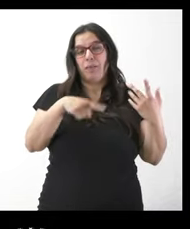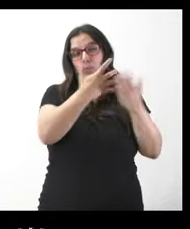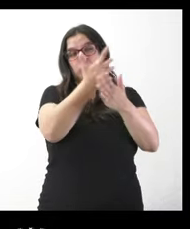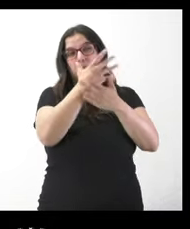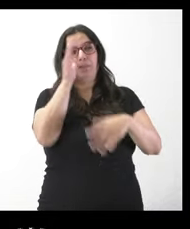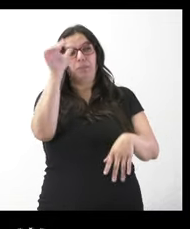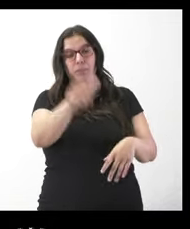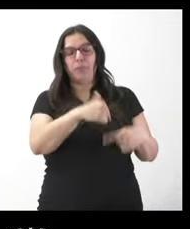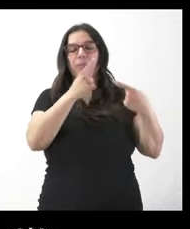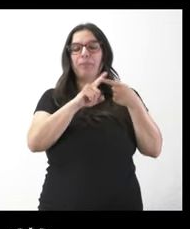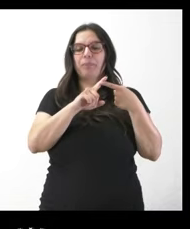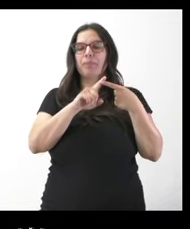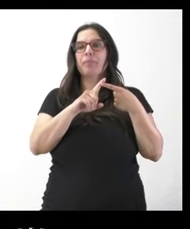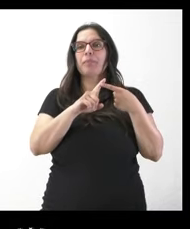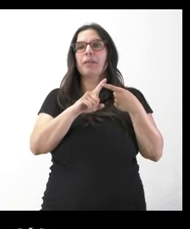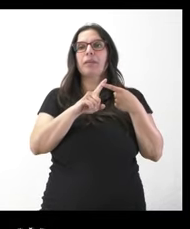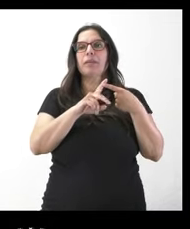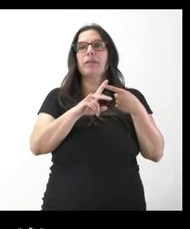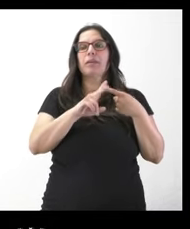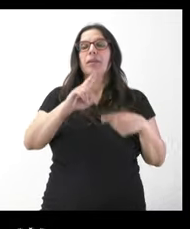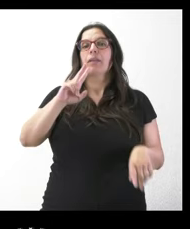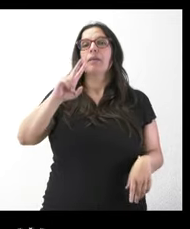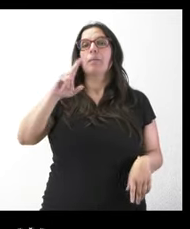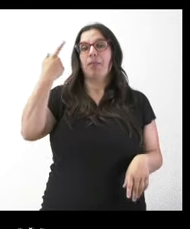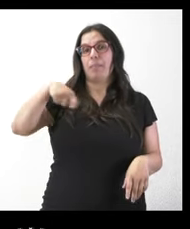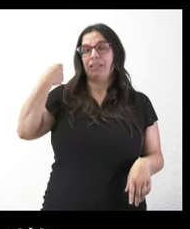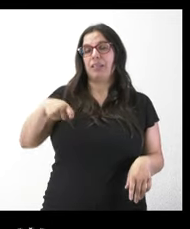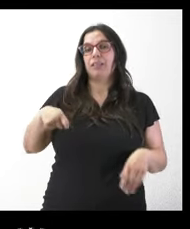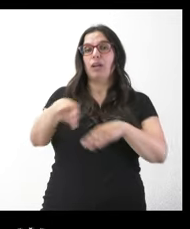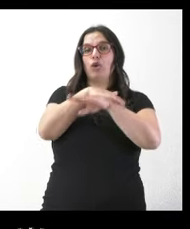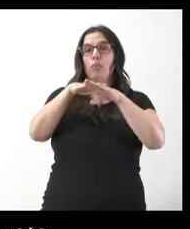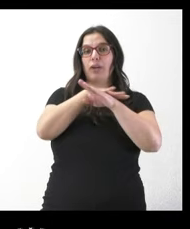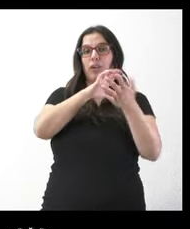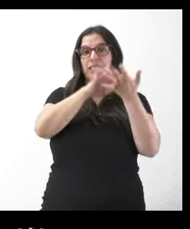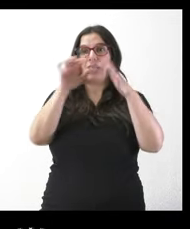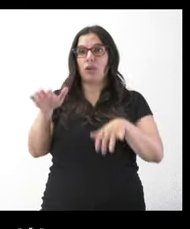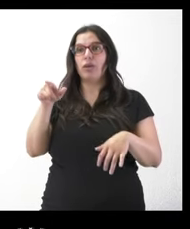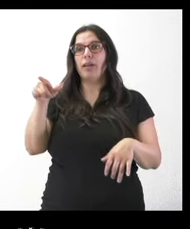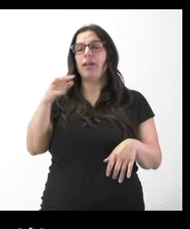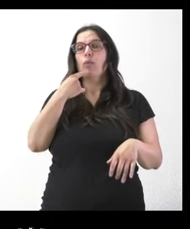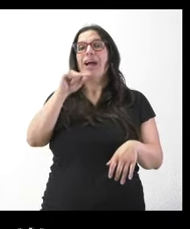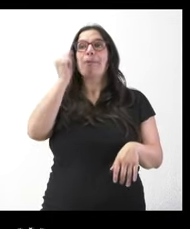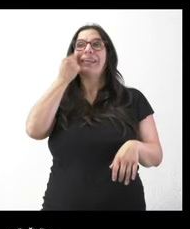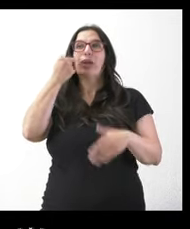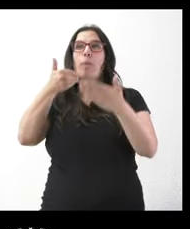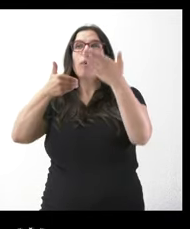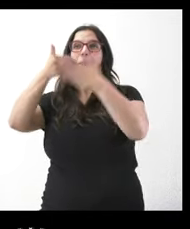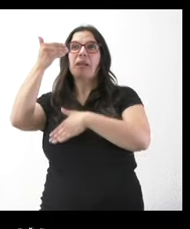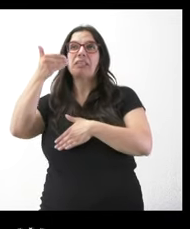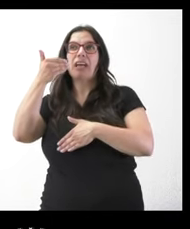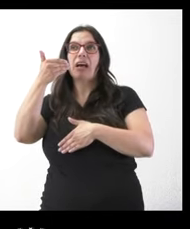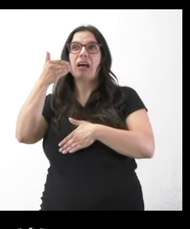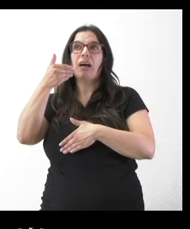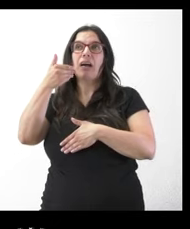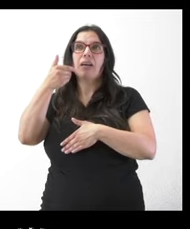el vicepresidente del gobierno de Castilla y León no criticó haberse enterado por la prensa ni tampoco ni